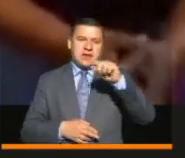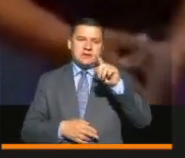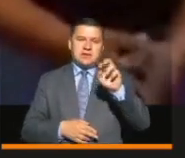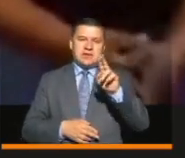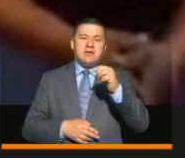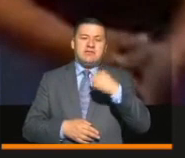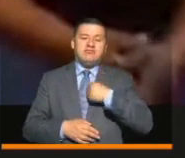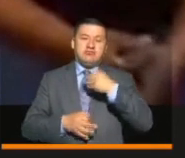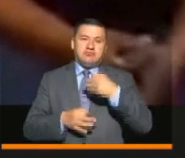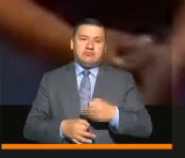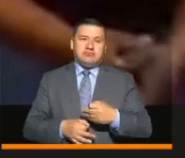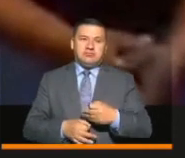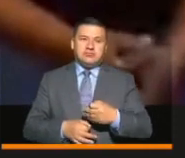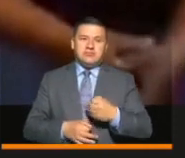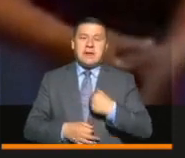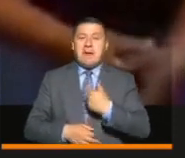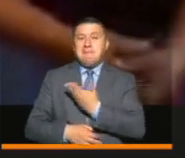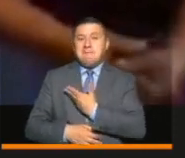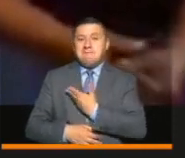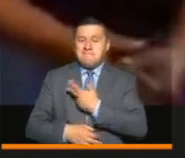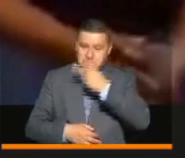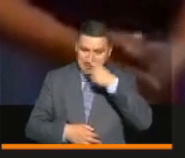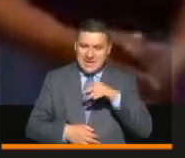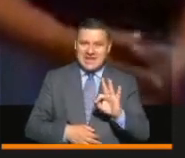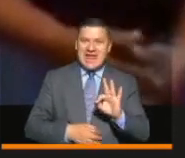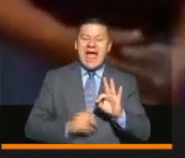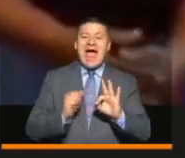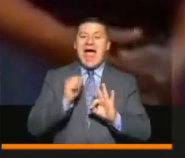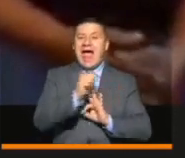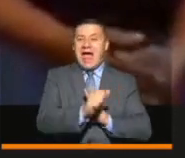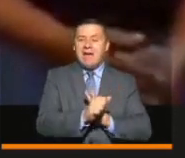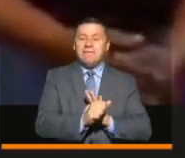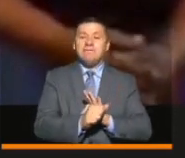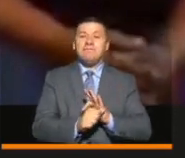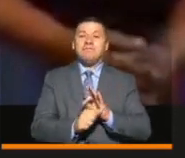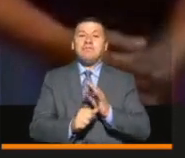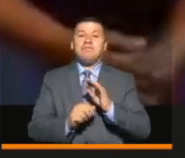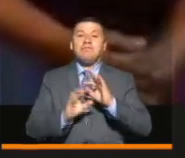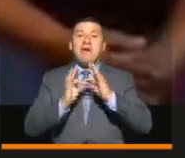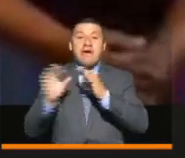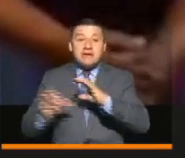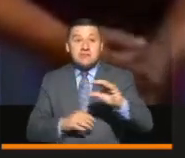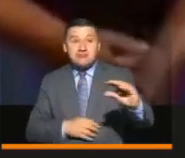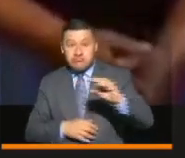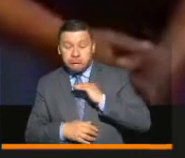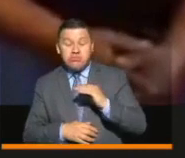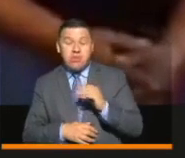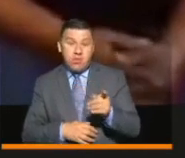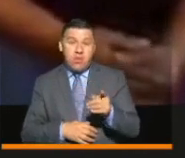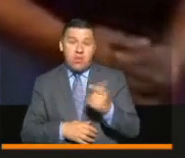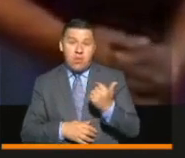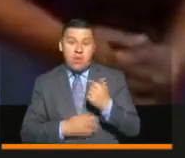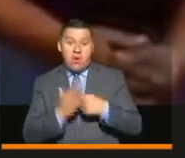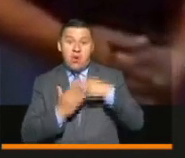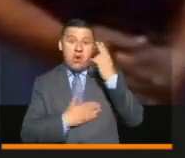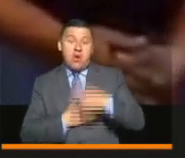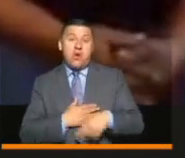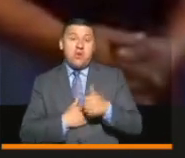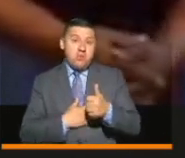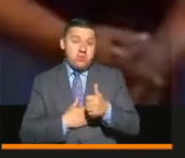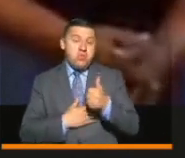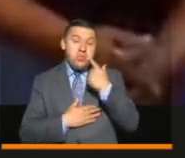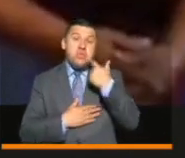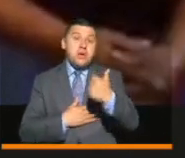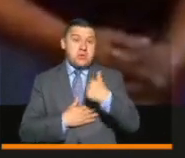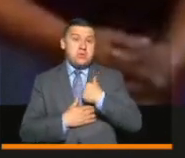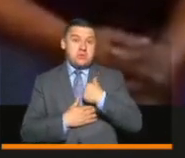Archibald, soy madre de tres niñas. El programa Más Familias en Acción es un proyecto muy, muy